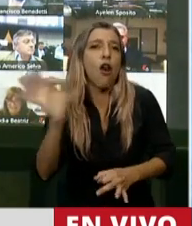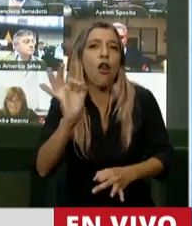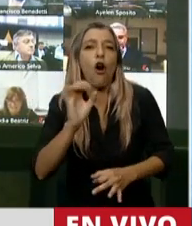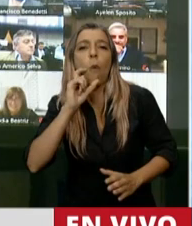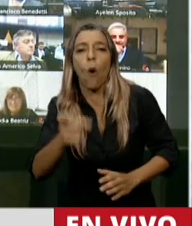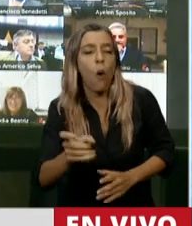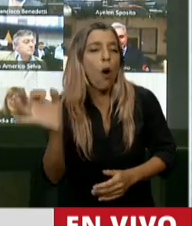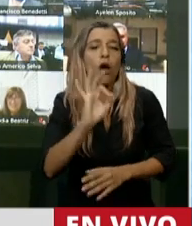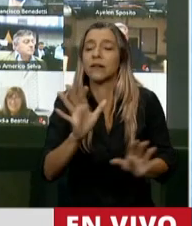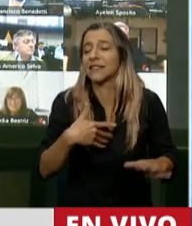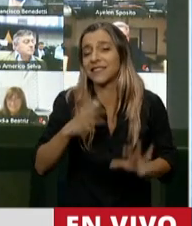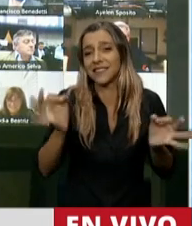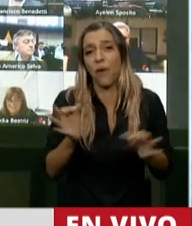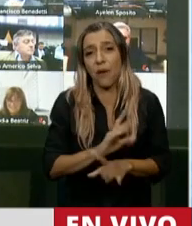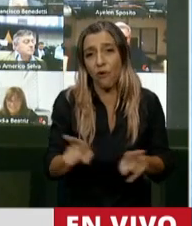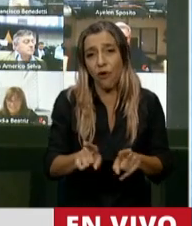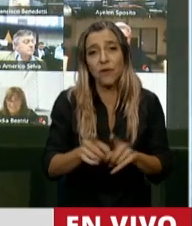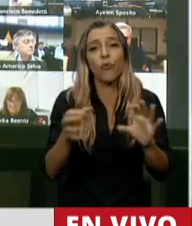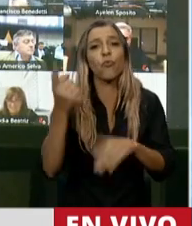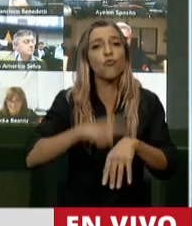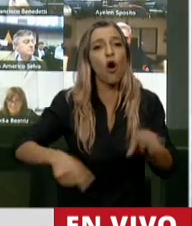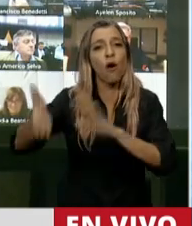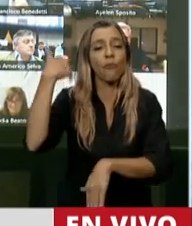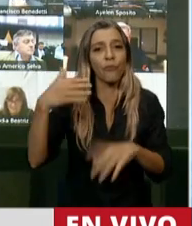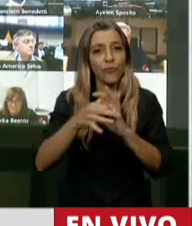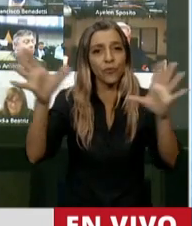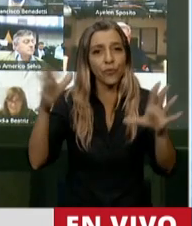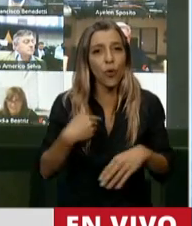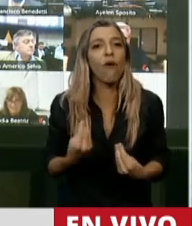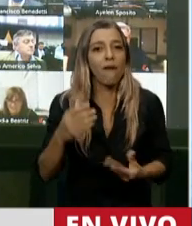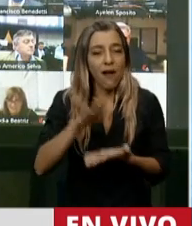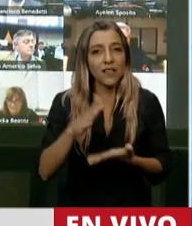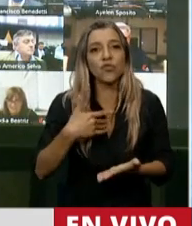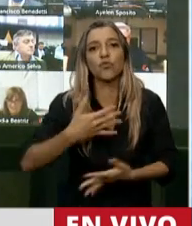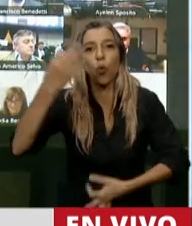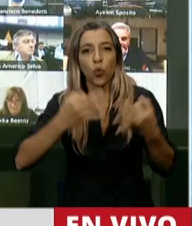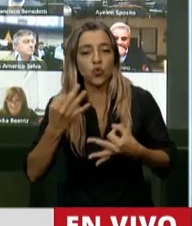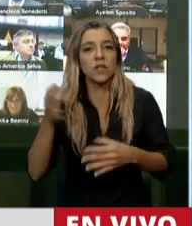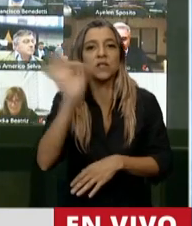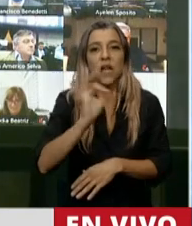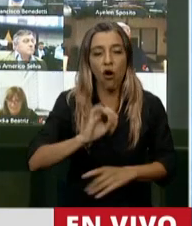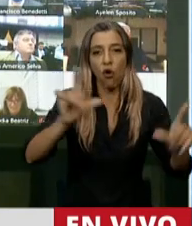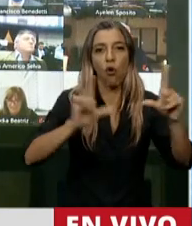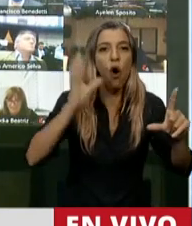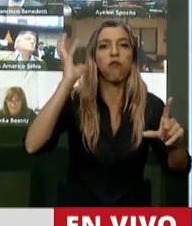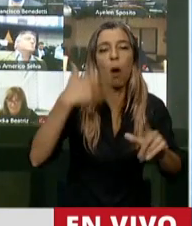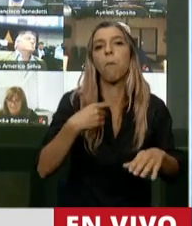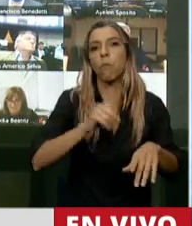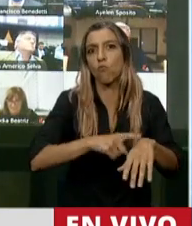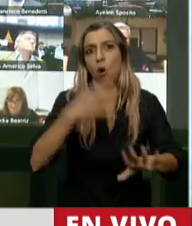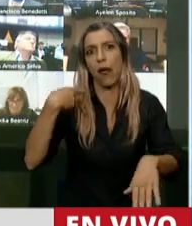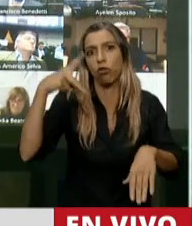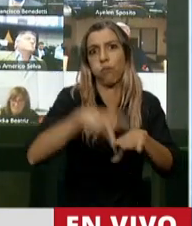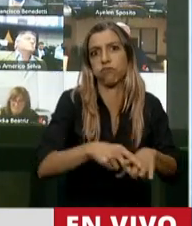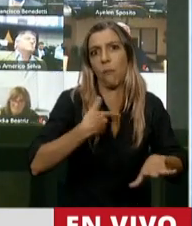repasemos, si no, lo que fue la democratización de la justicia o de los medios de comunicación coartando la libertad de expresión, o lo que fue la